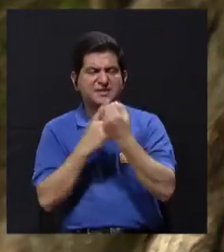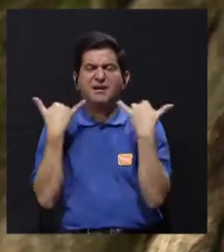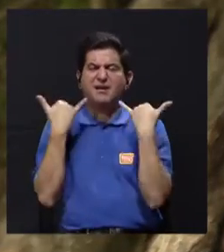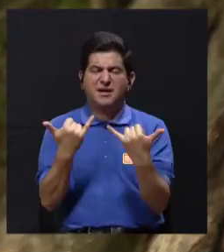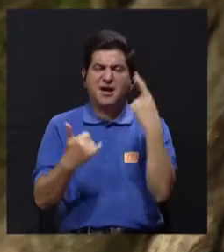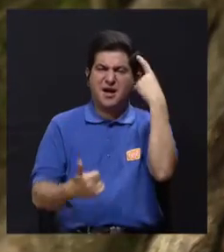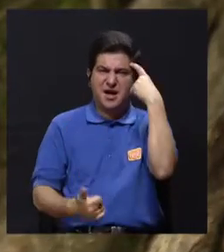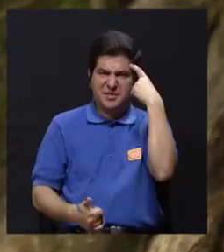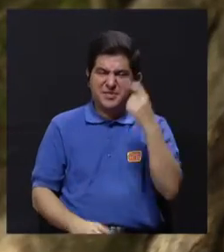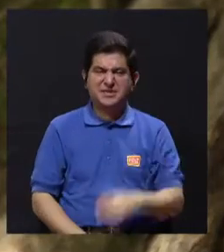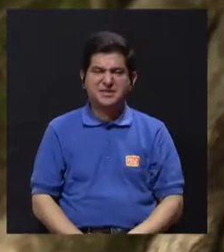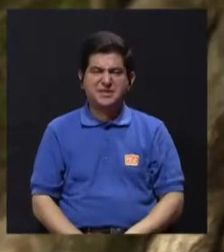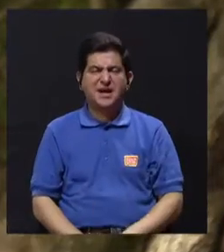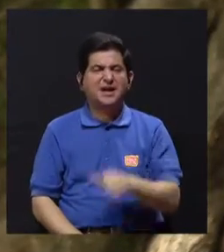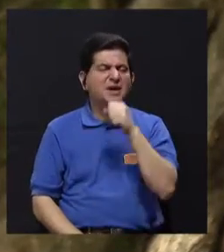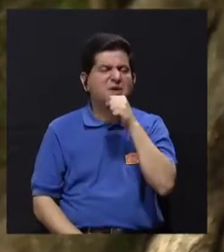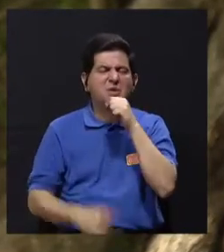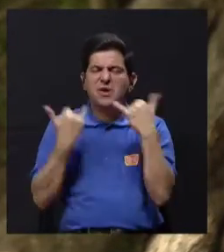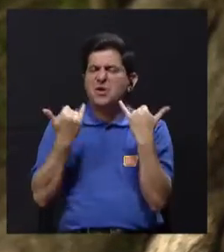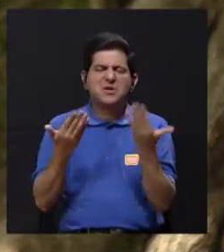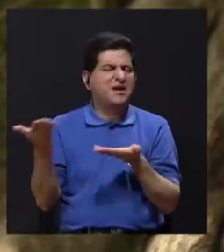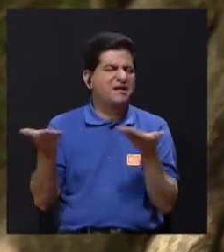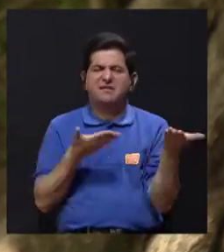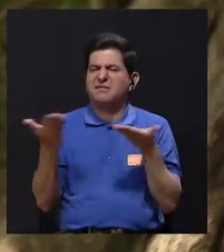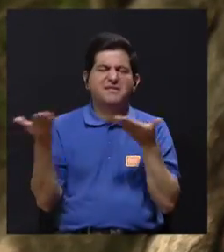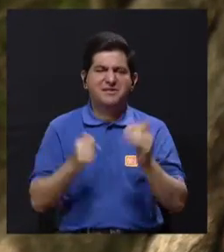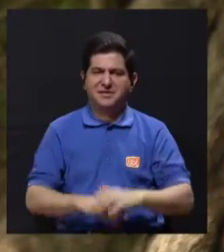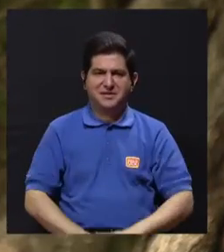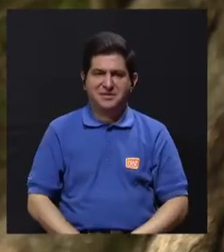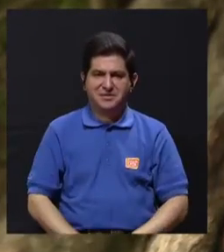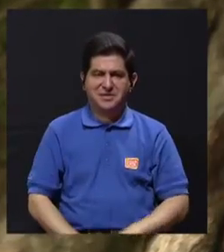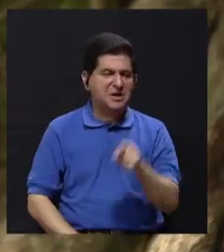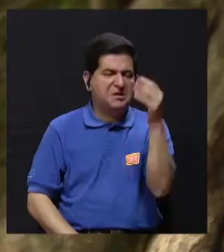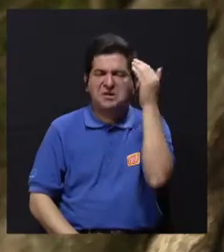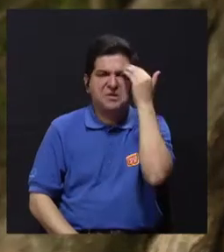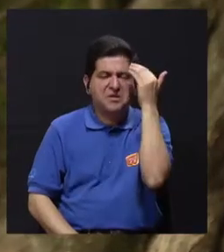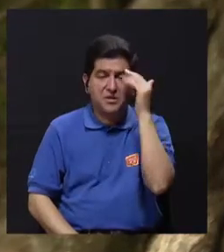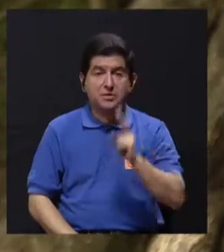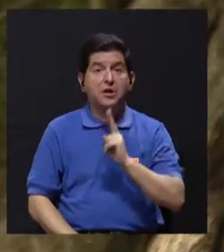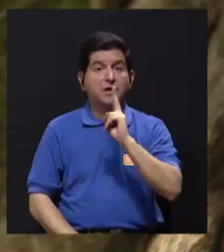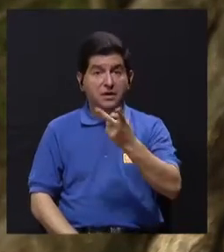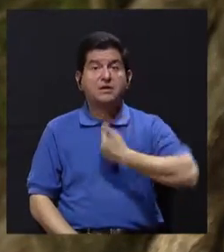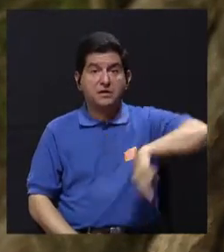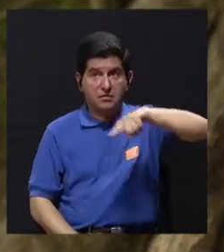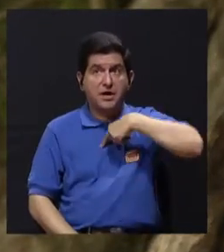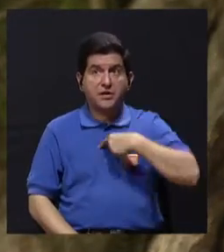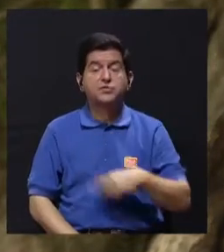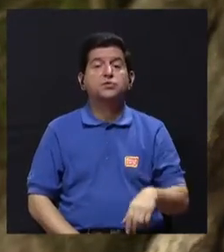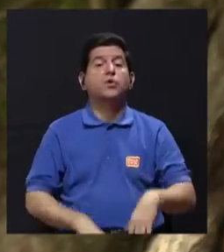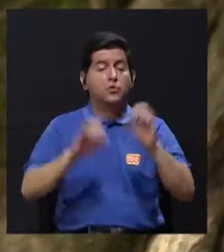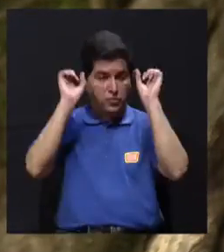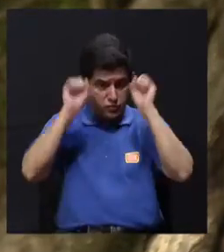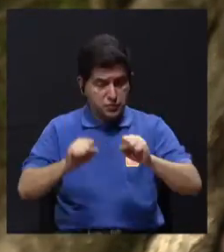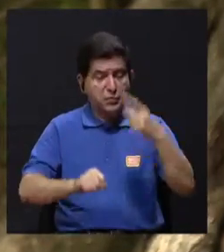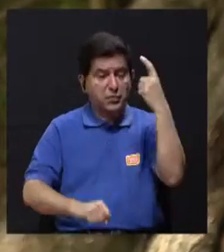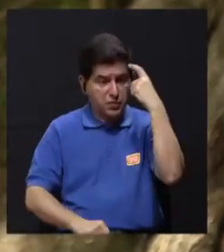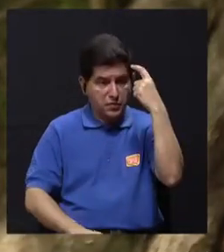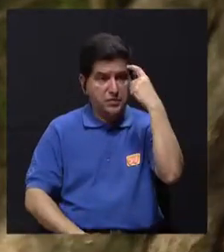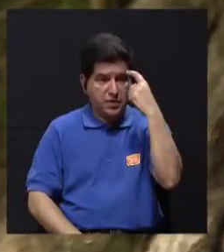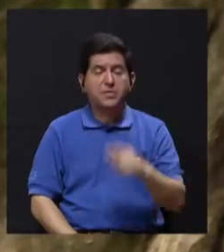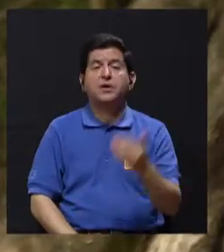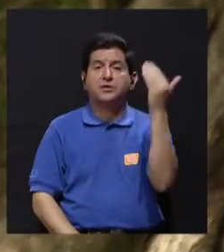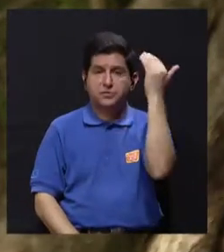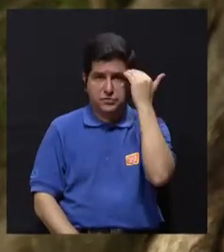de sociedad como la que vivimos a pensar que en lo que es viejo está pasado de moda y ya no saben y realmente deberíamos recuperar yo